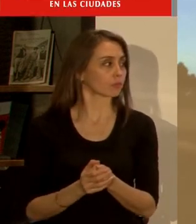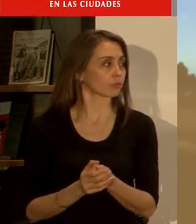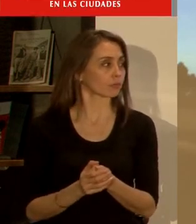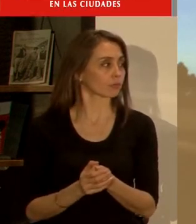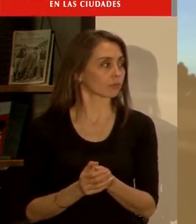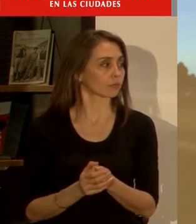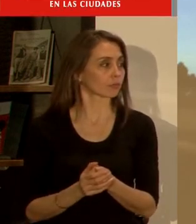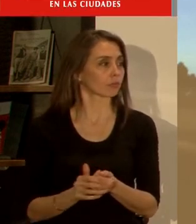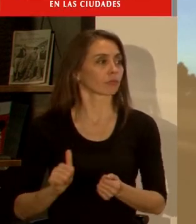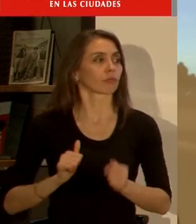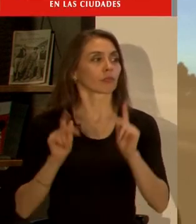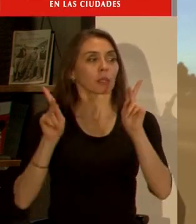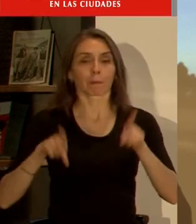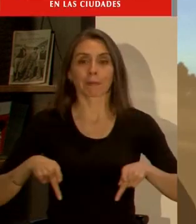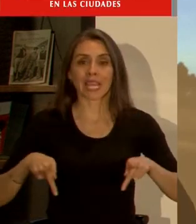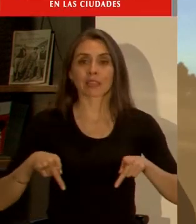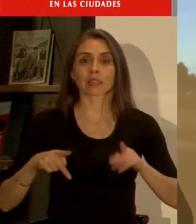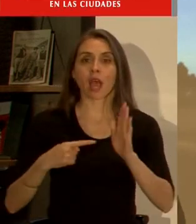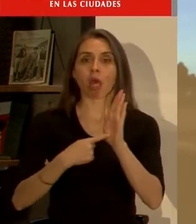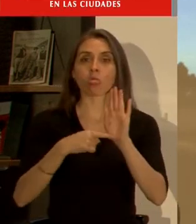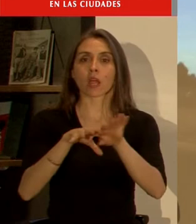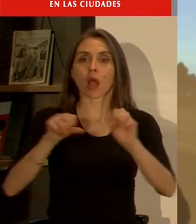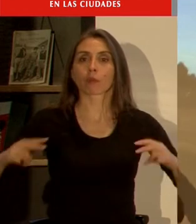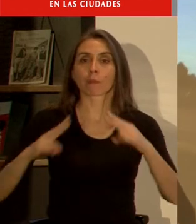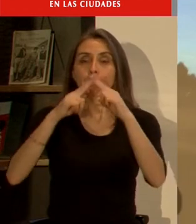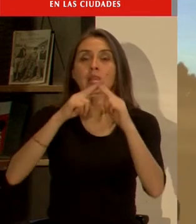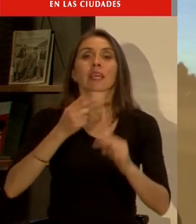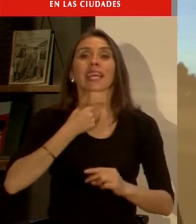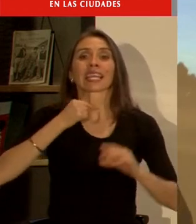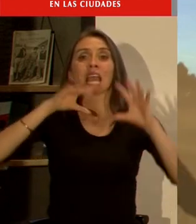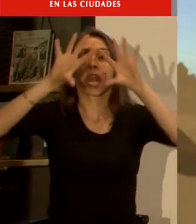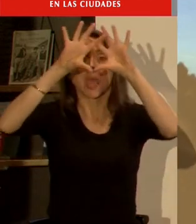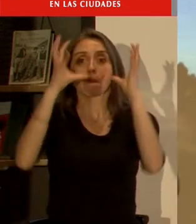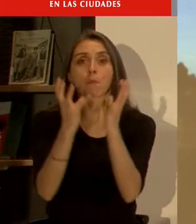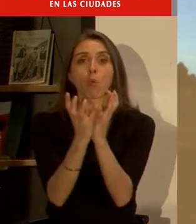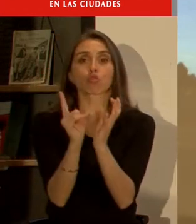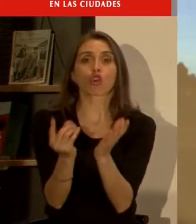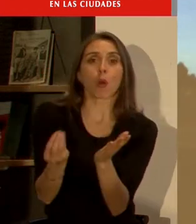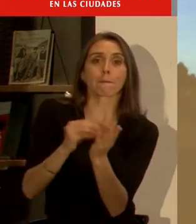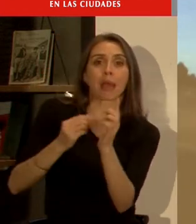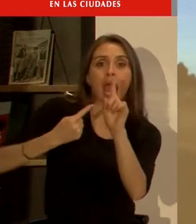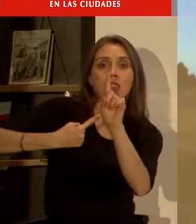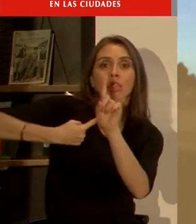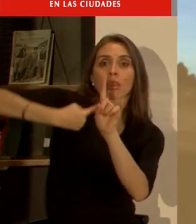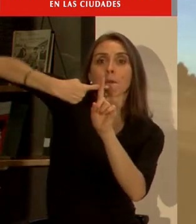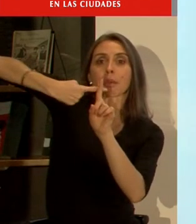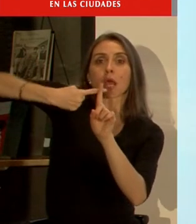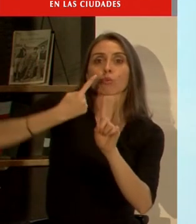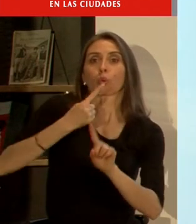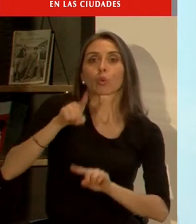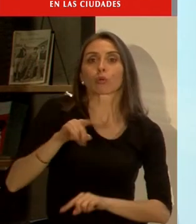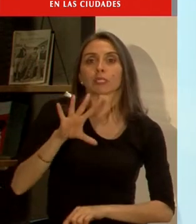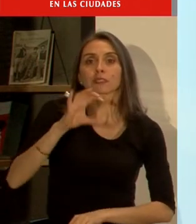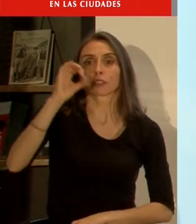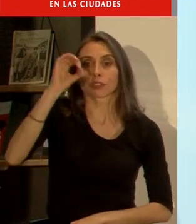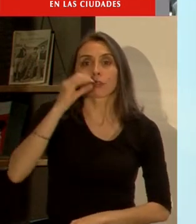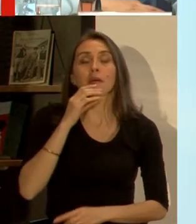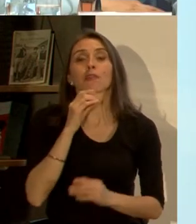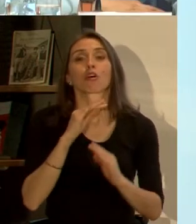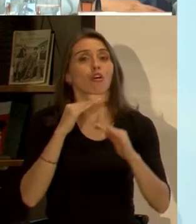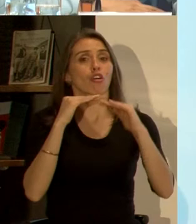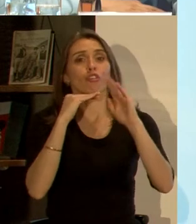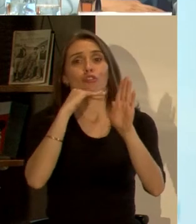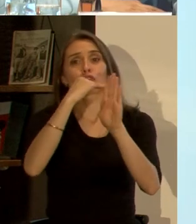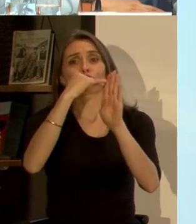para cumplir con la meta de París, para lograr que la temperatura no se suba a más de 1.5 grados centígrados y definitivamente no vaya más allá